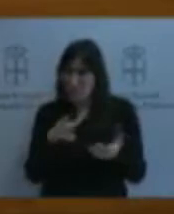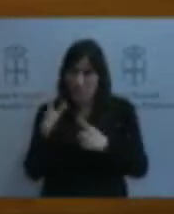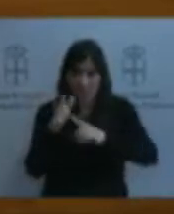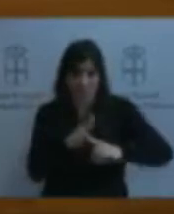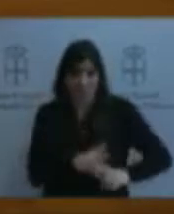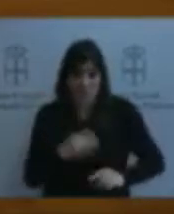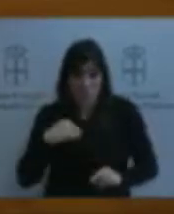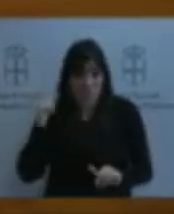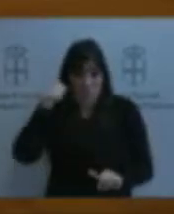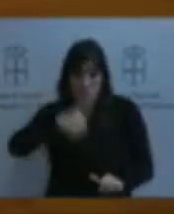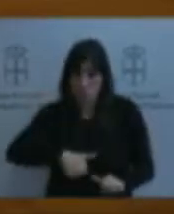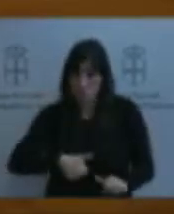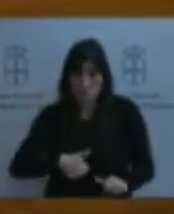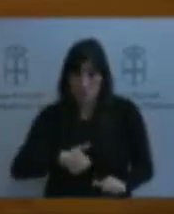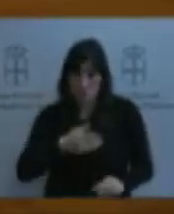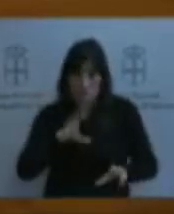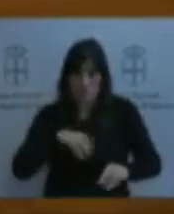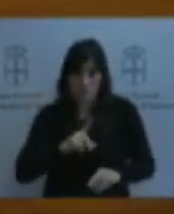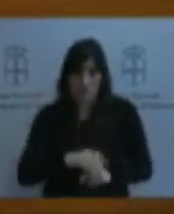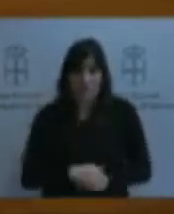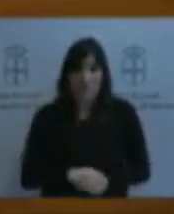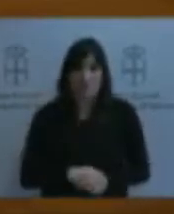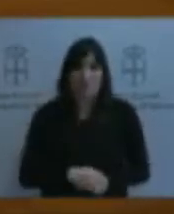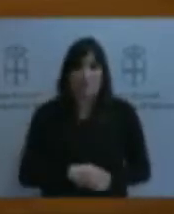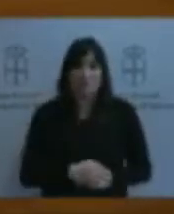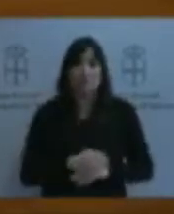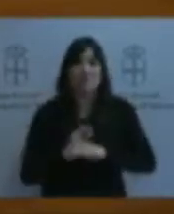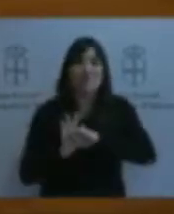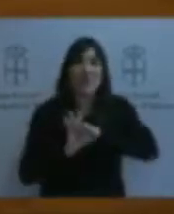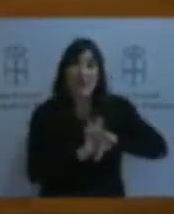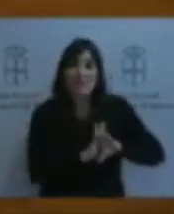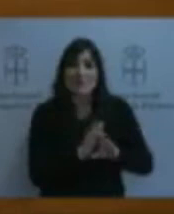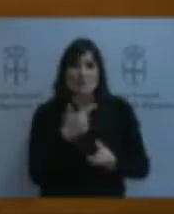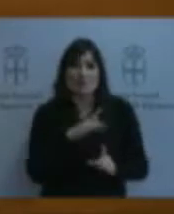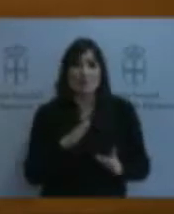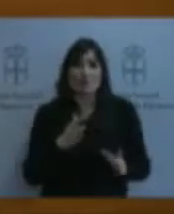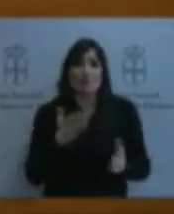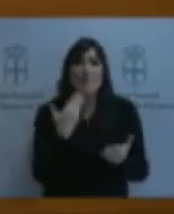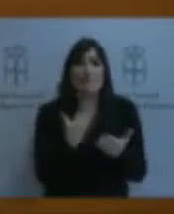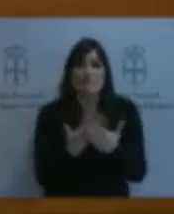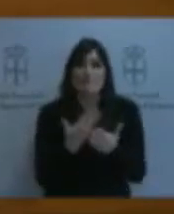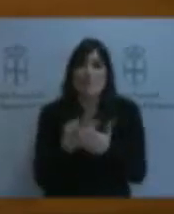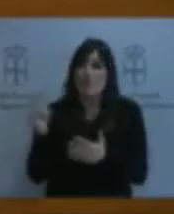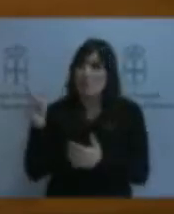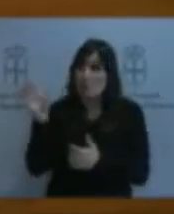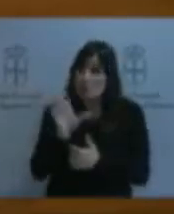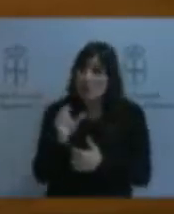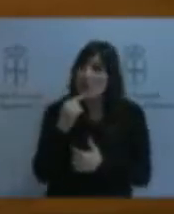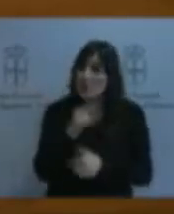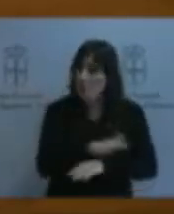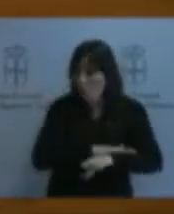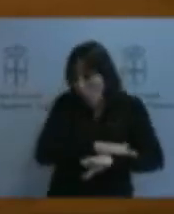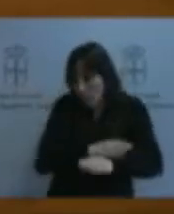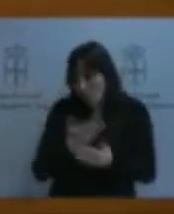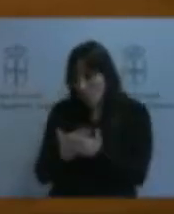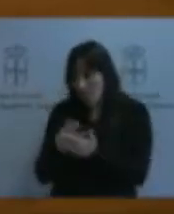Y, por otra parte, hacemos una demanda directa a la Unión Europea, pedimos que el Gobierno haga una demanda directa a la Unión Europea para